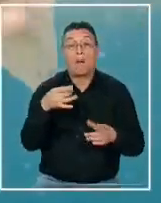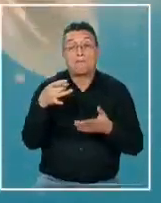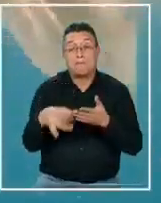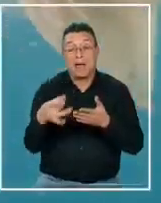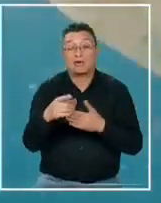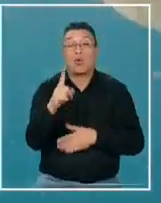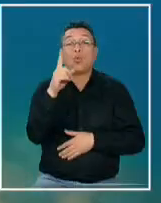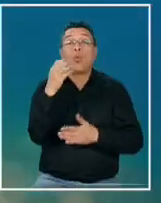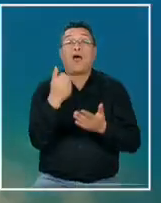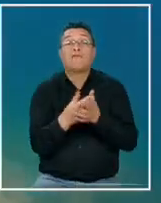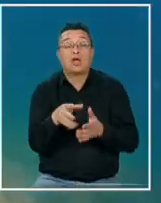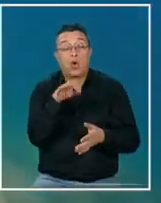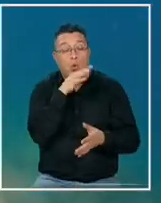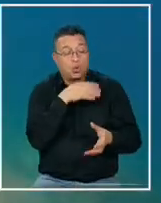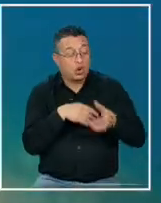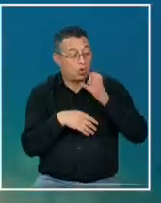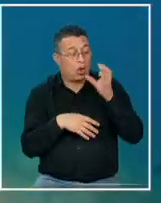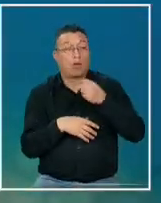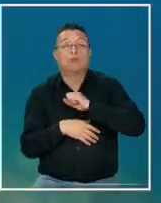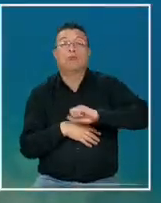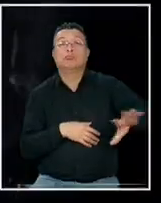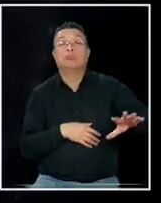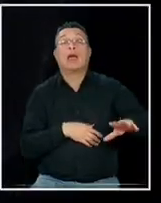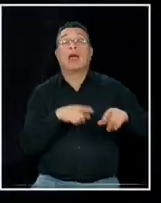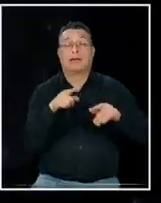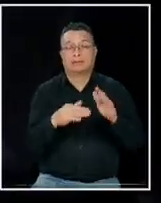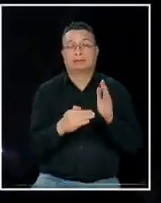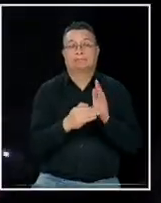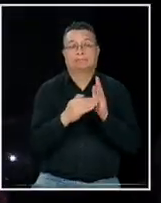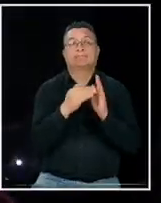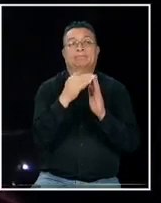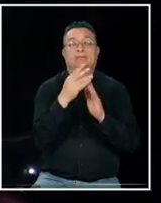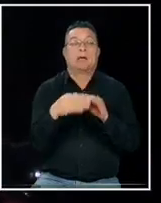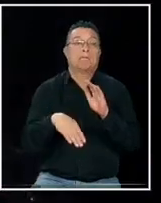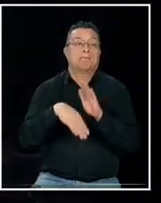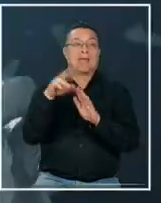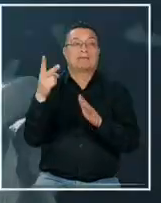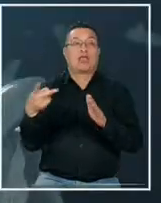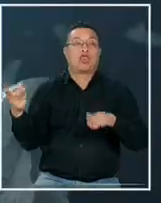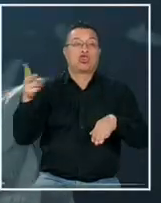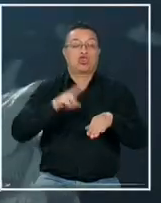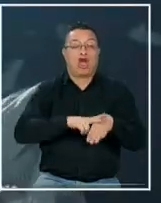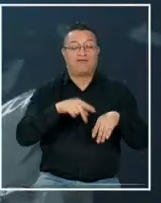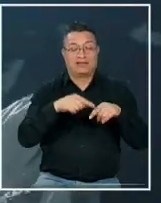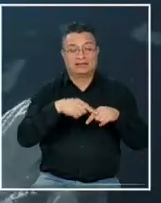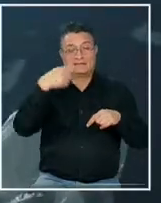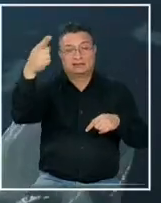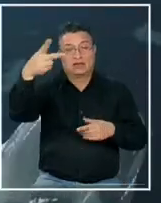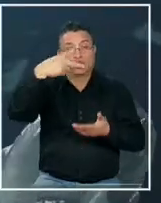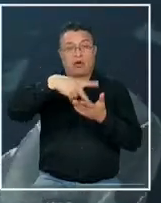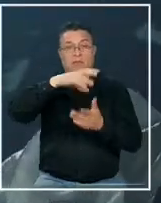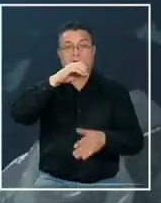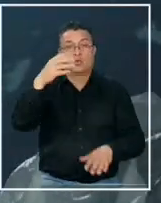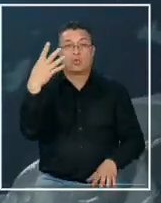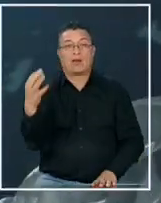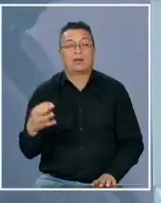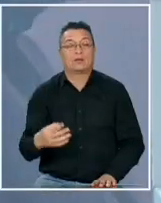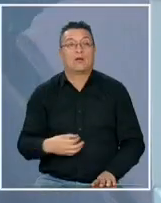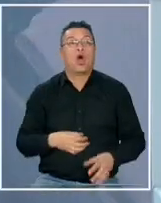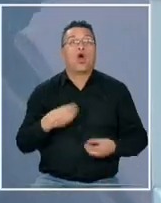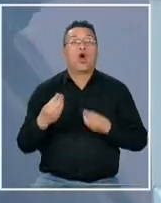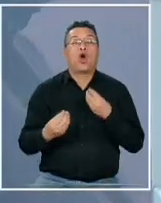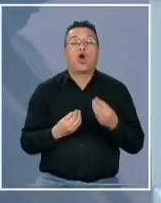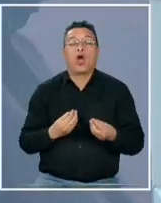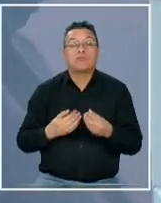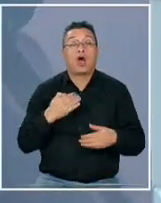ese que solo se convierte en contaminante podría aumentar más del doble de aquí al año 2040 ¿cómo vamos